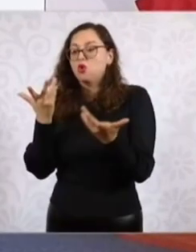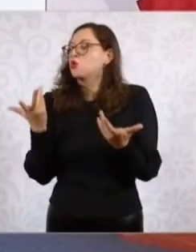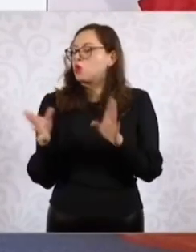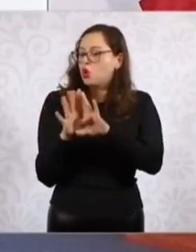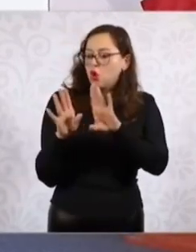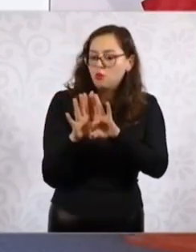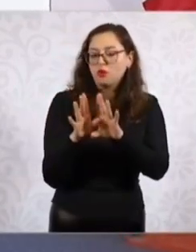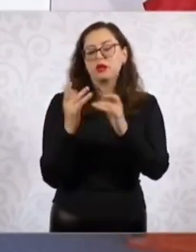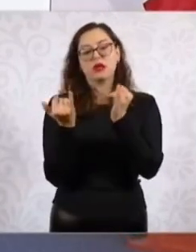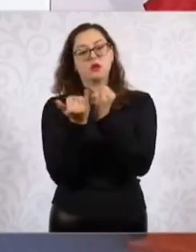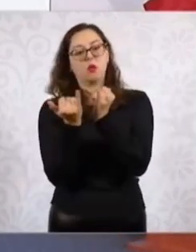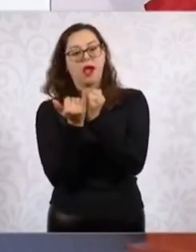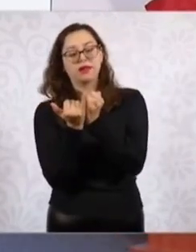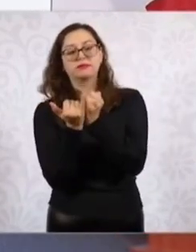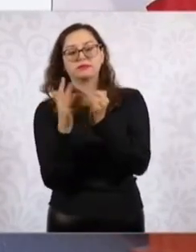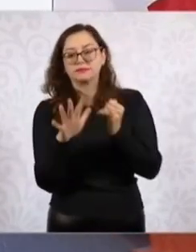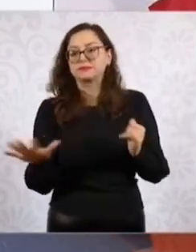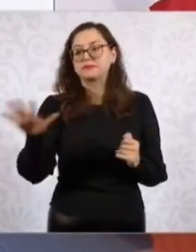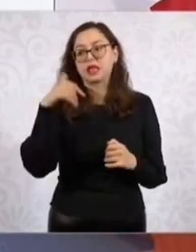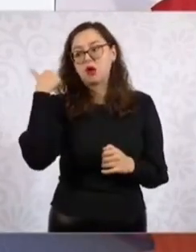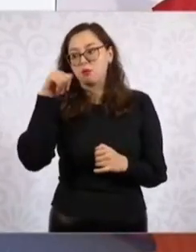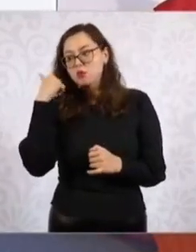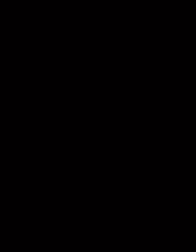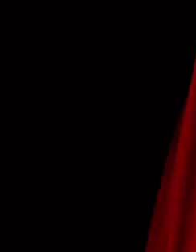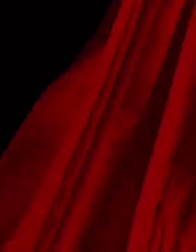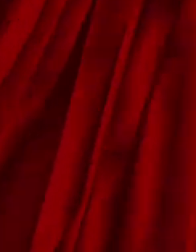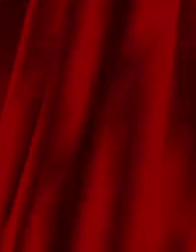de recuperación económica de Acapulco.